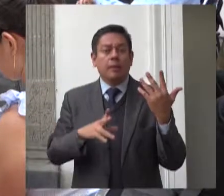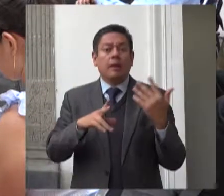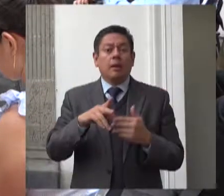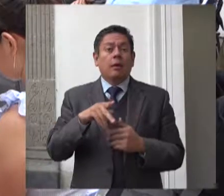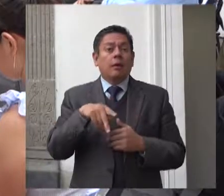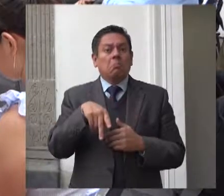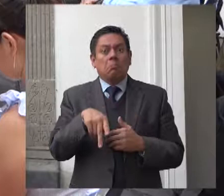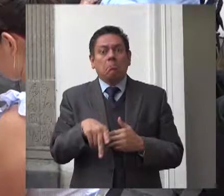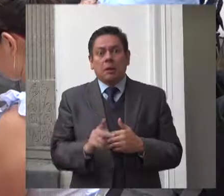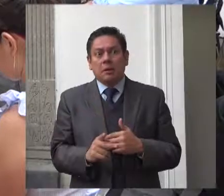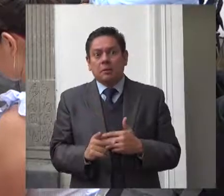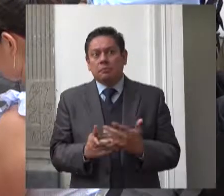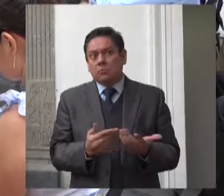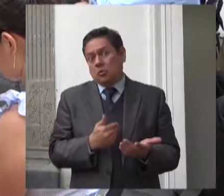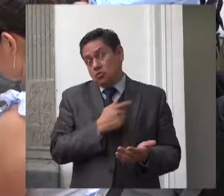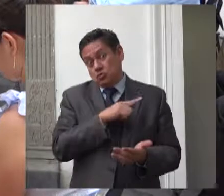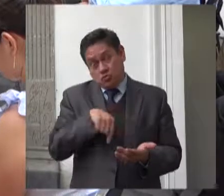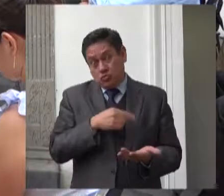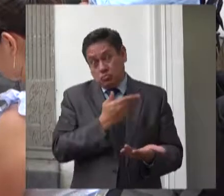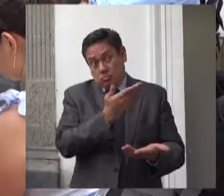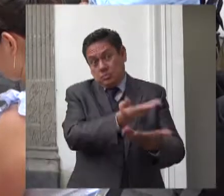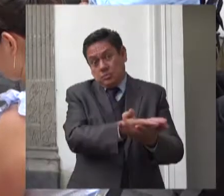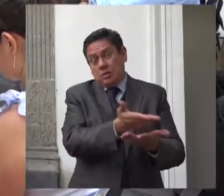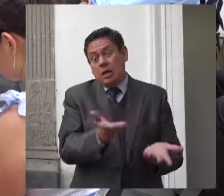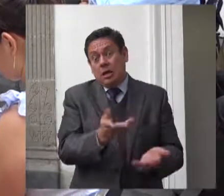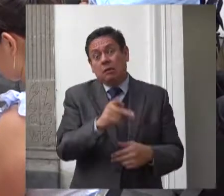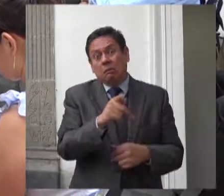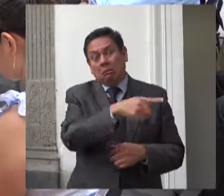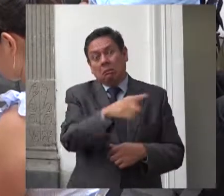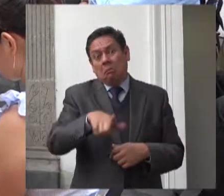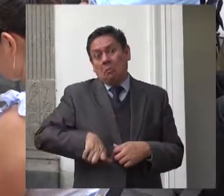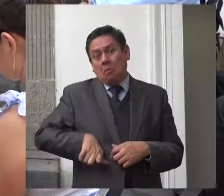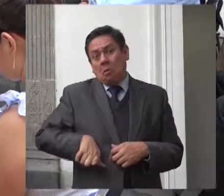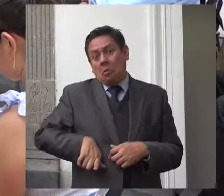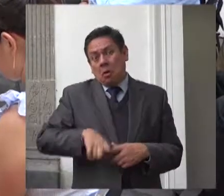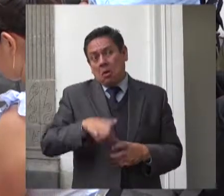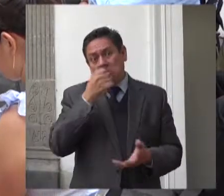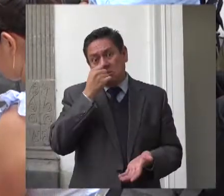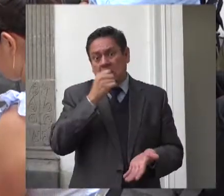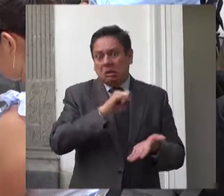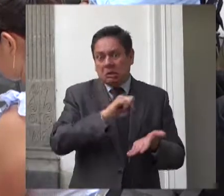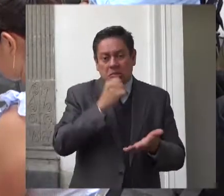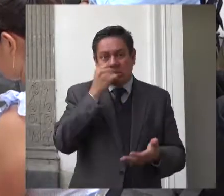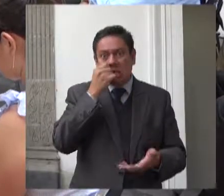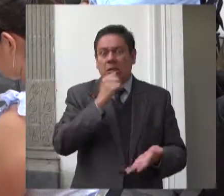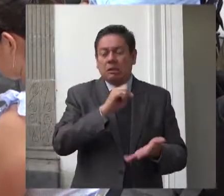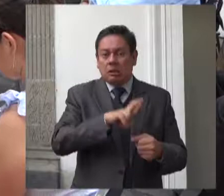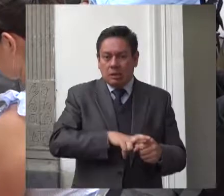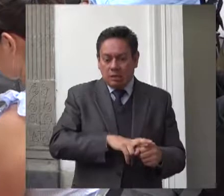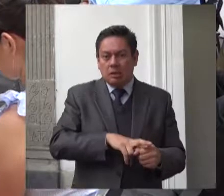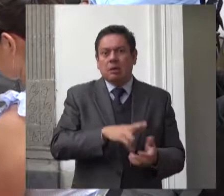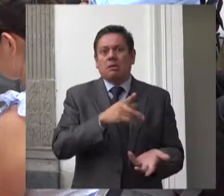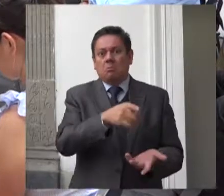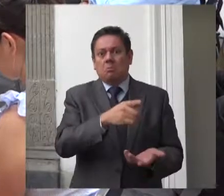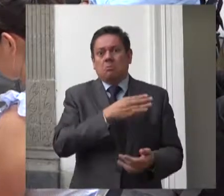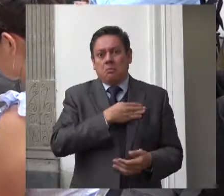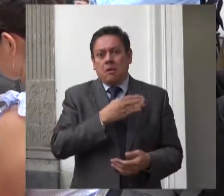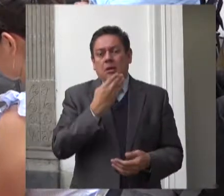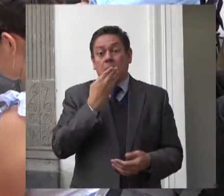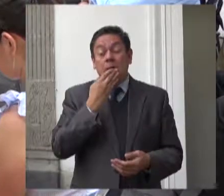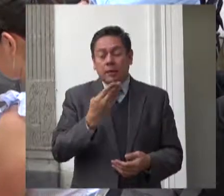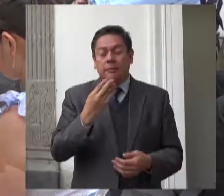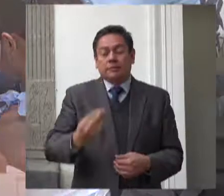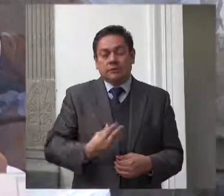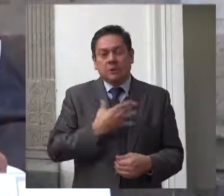constancia alguna de cumplimiento por parte de la Secretaría de Bienestar. La Recomendación